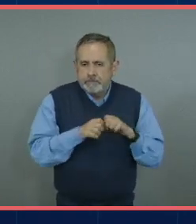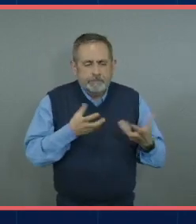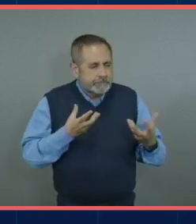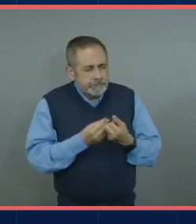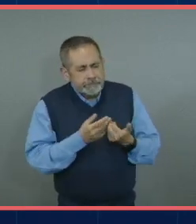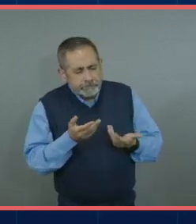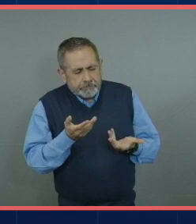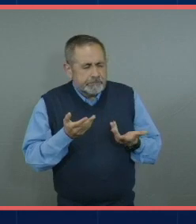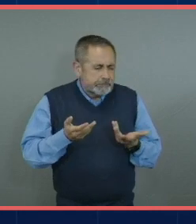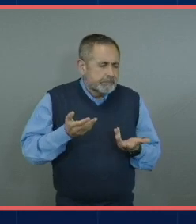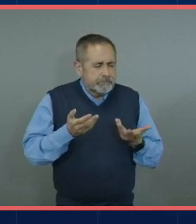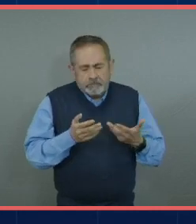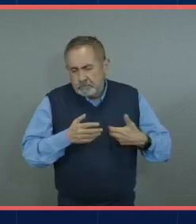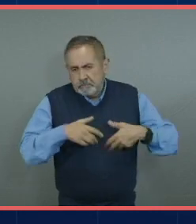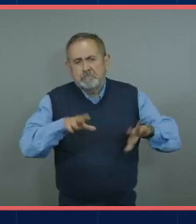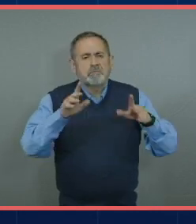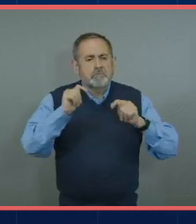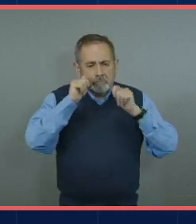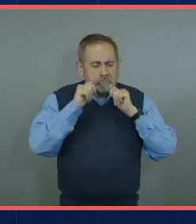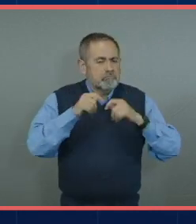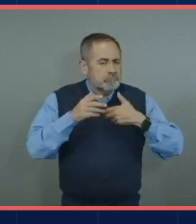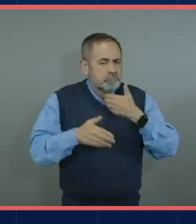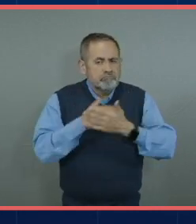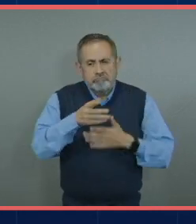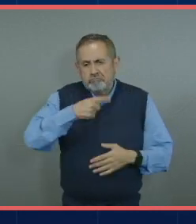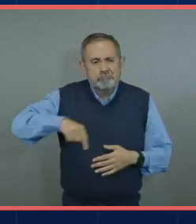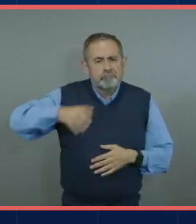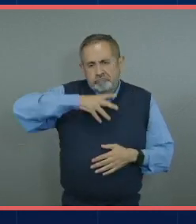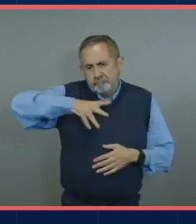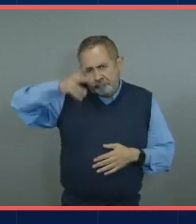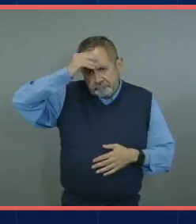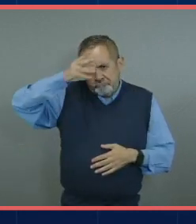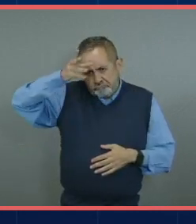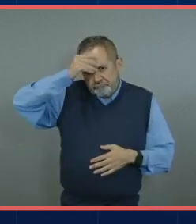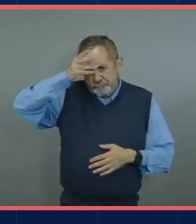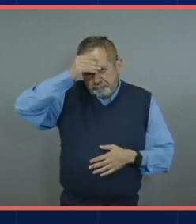nosotros entonces pues aprender a